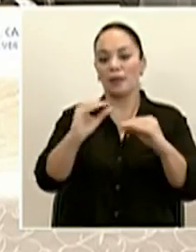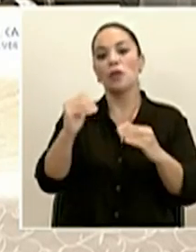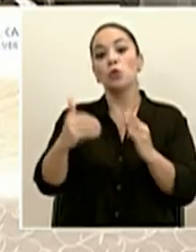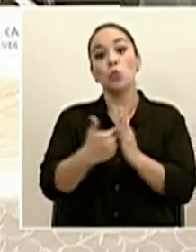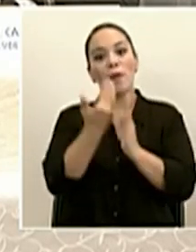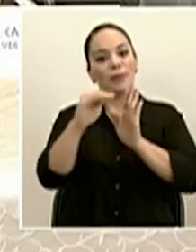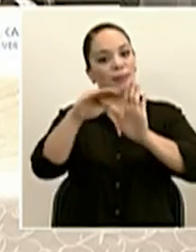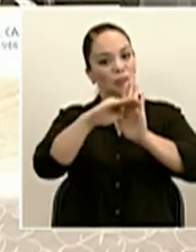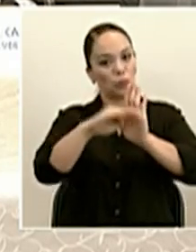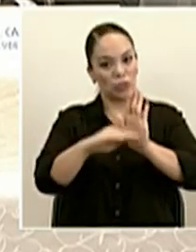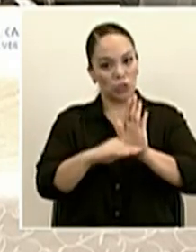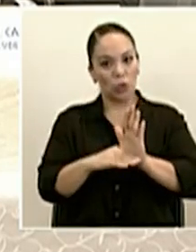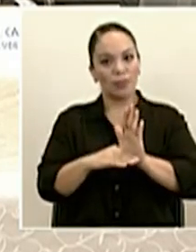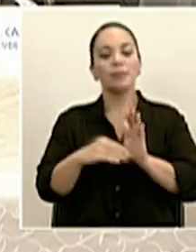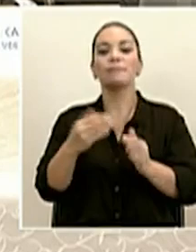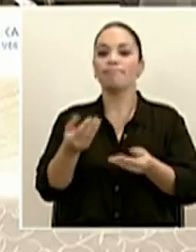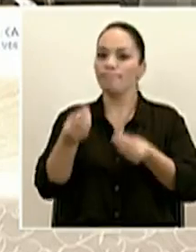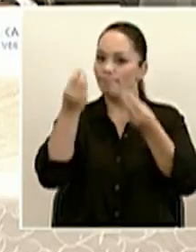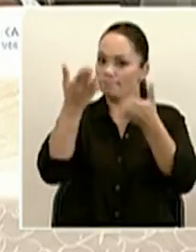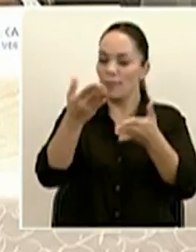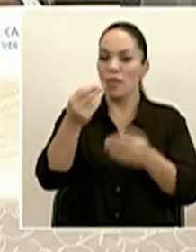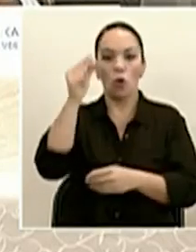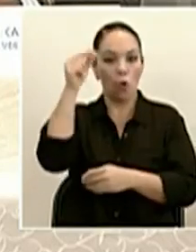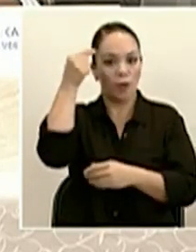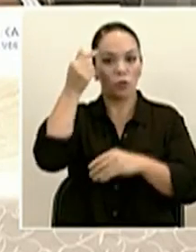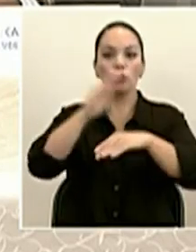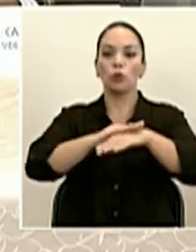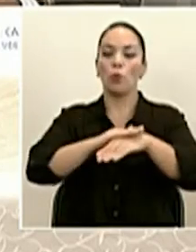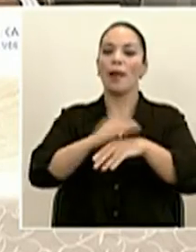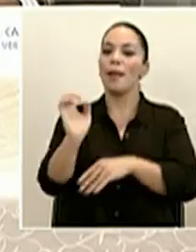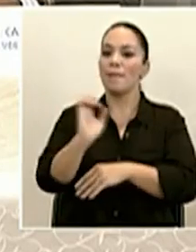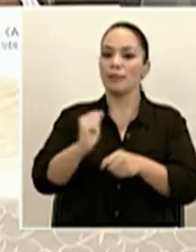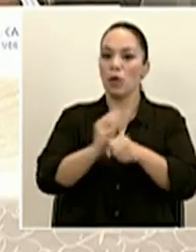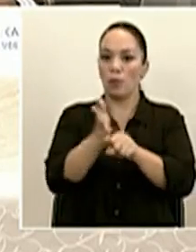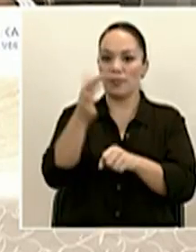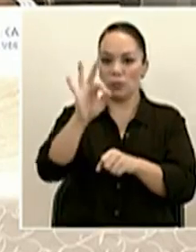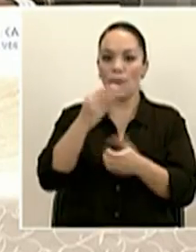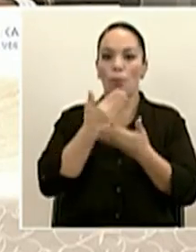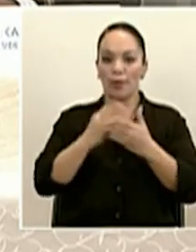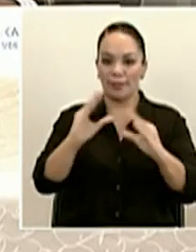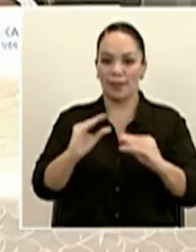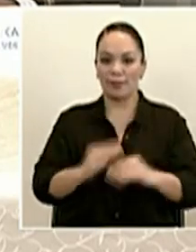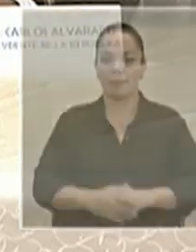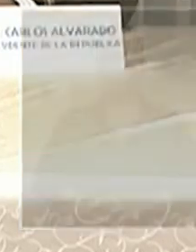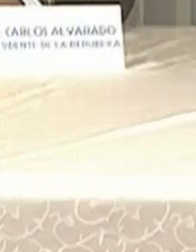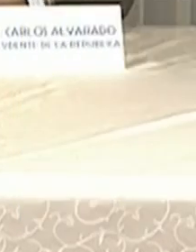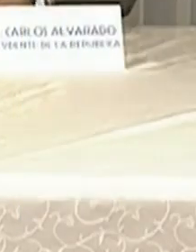disposiciones que tendrá el gobierno sobre la emergencia COVID-19. Buenas tardes.